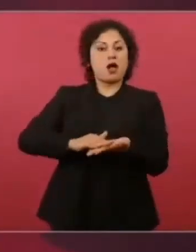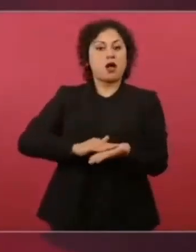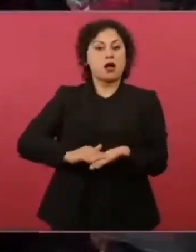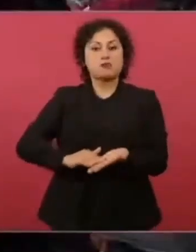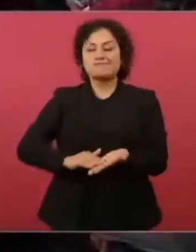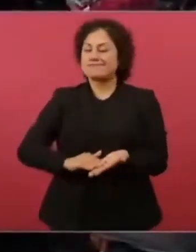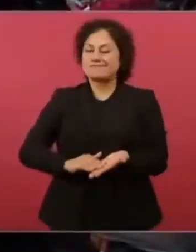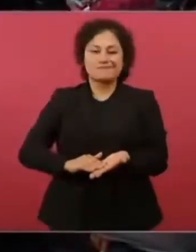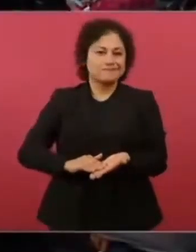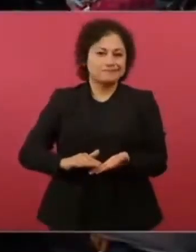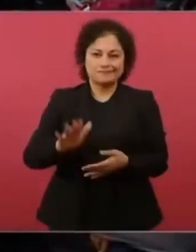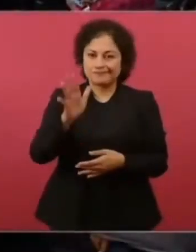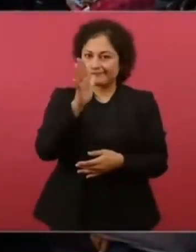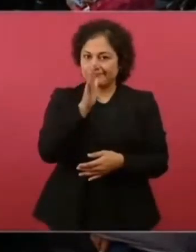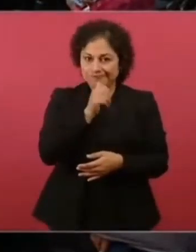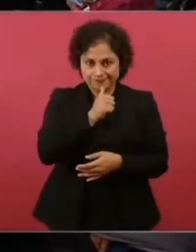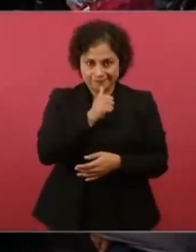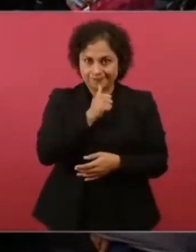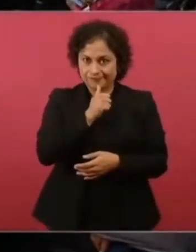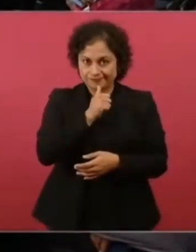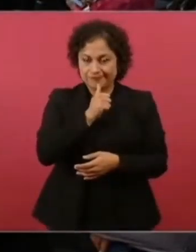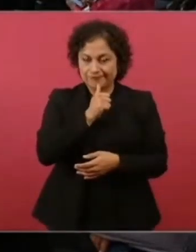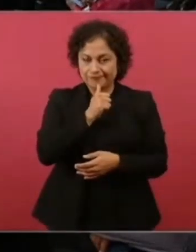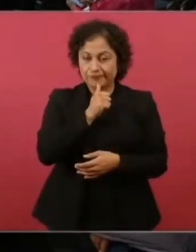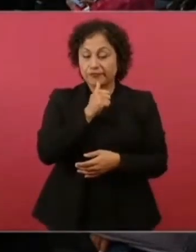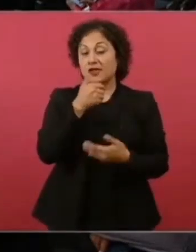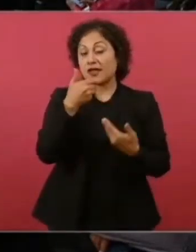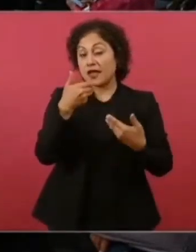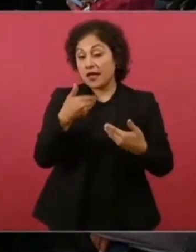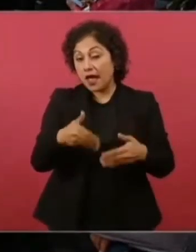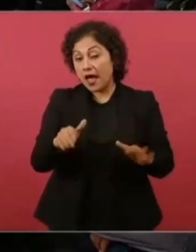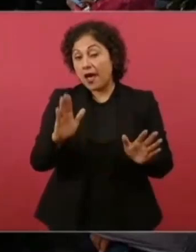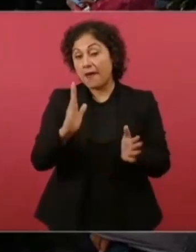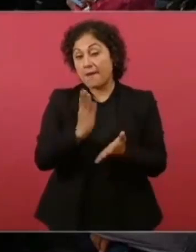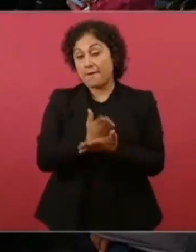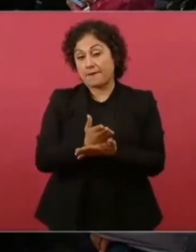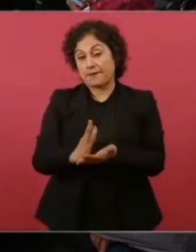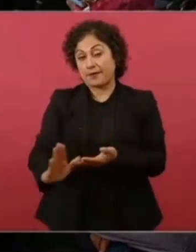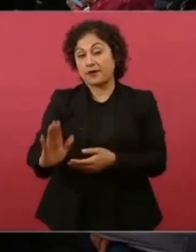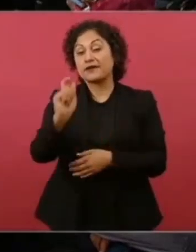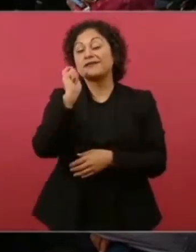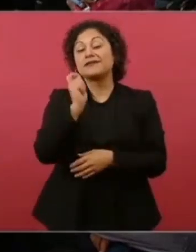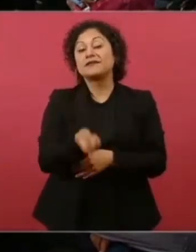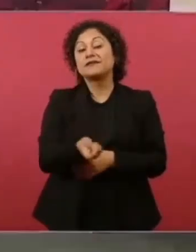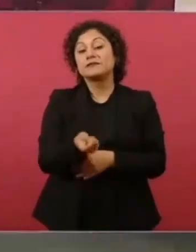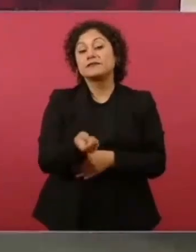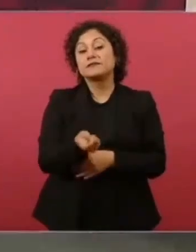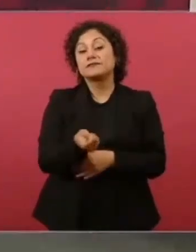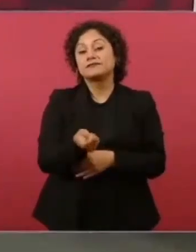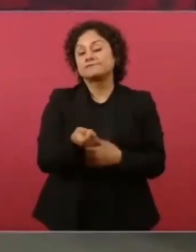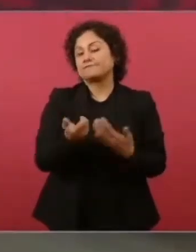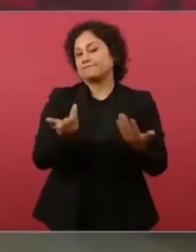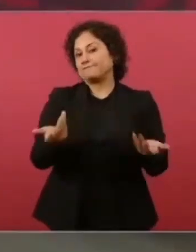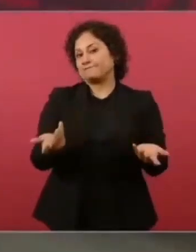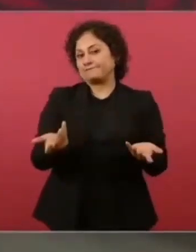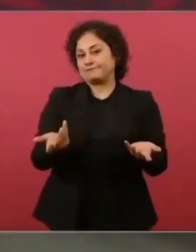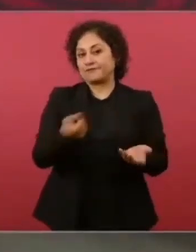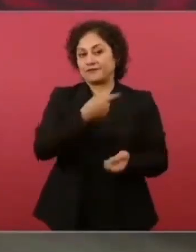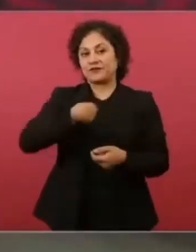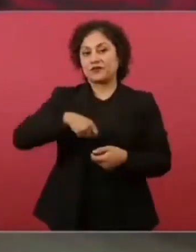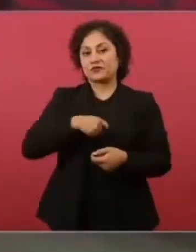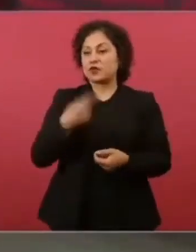resolverlo todo. Pero además tenemos que ir convenciendo,